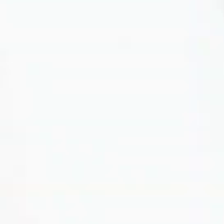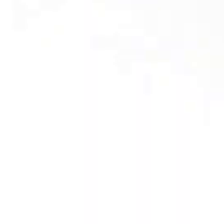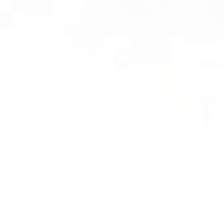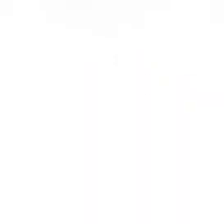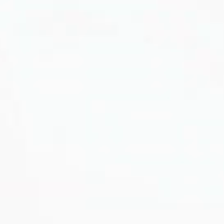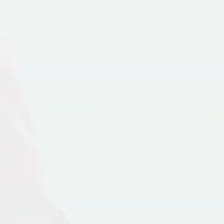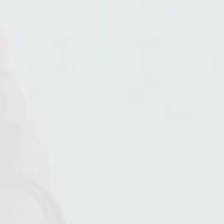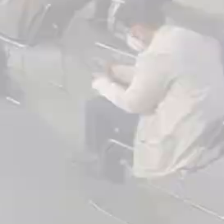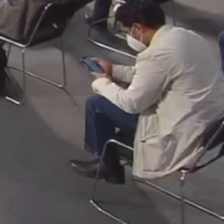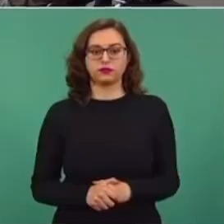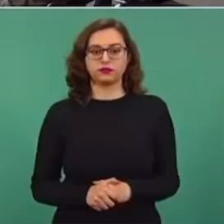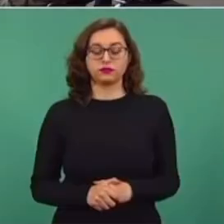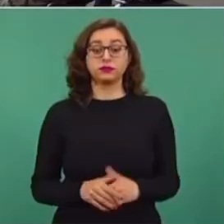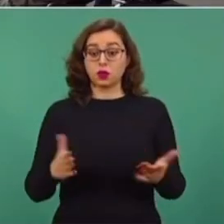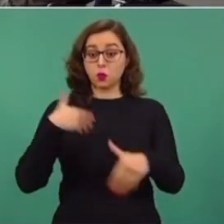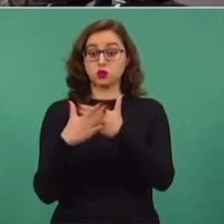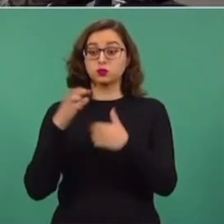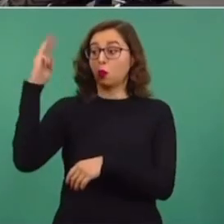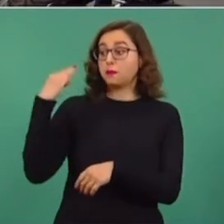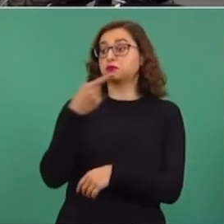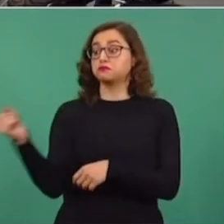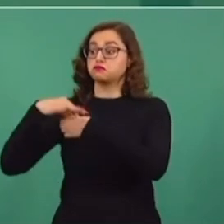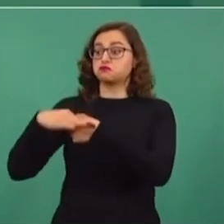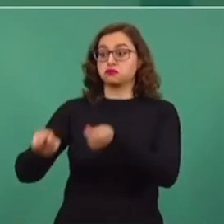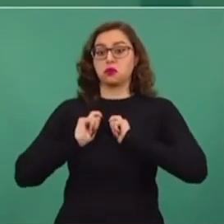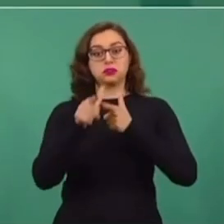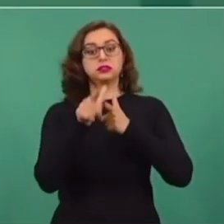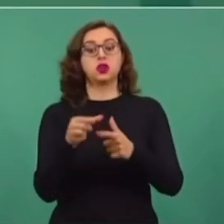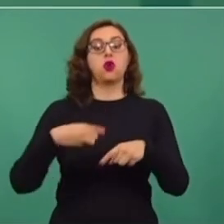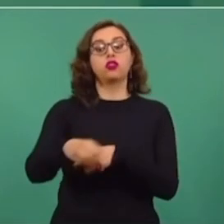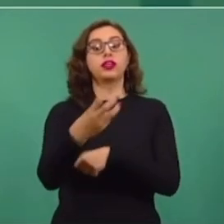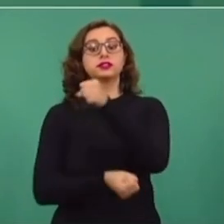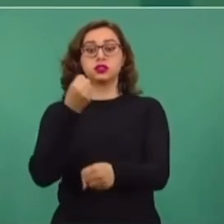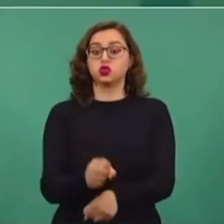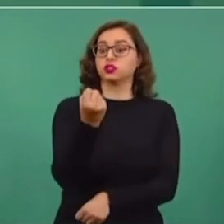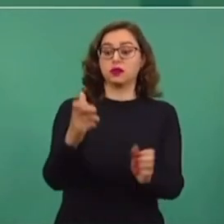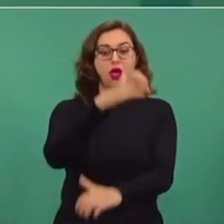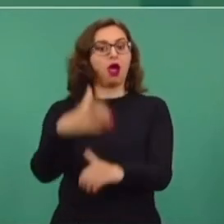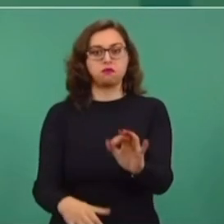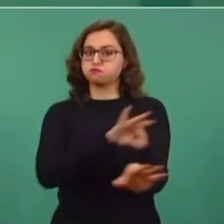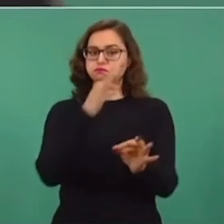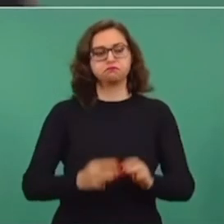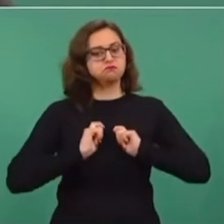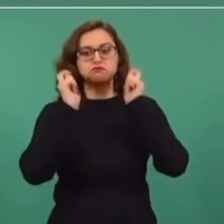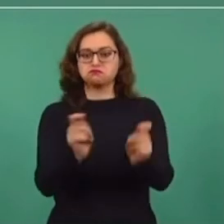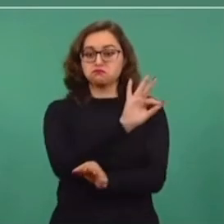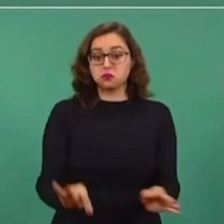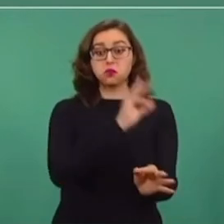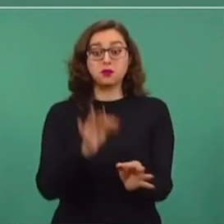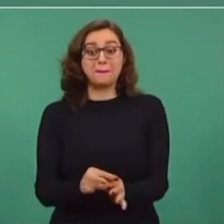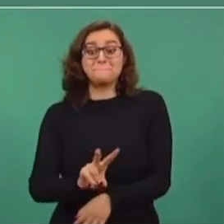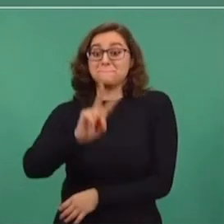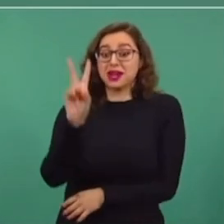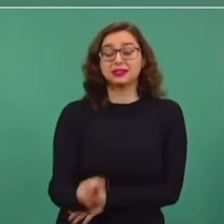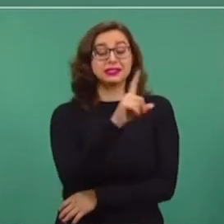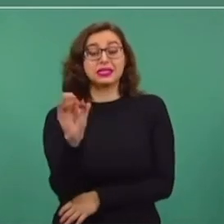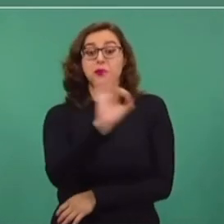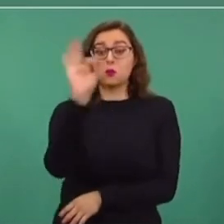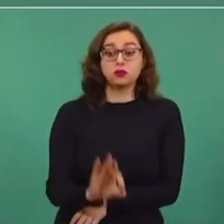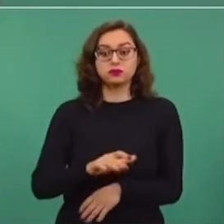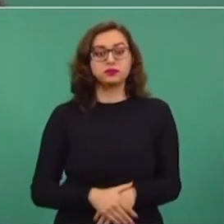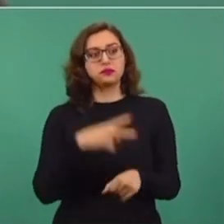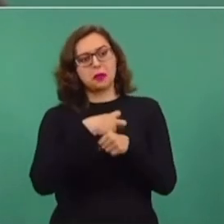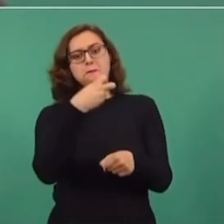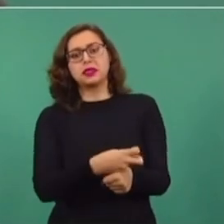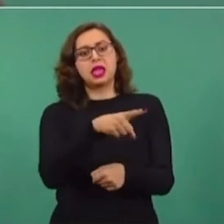Y es, retiro completo. Nada de que le invitan a dar una conferencia a la Universidad de la